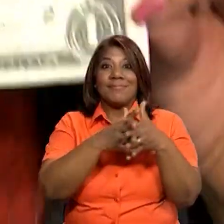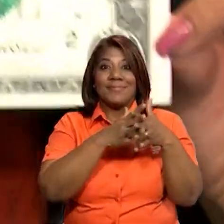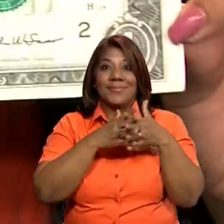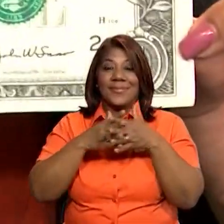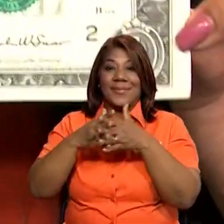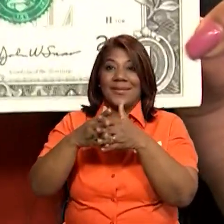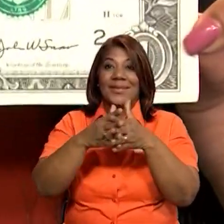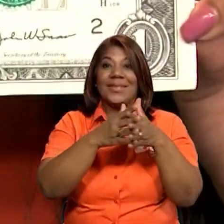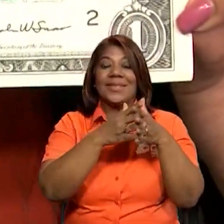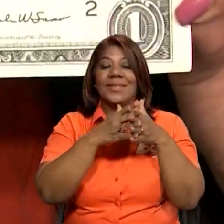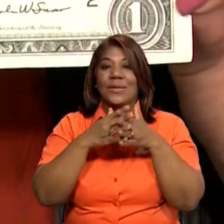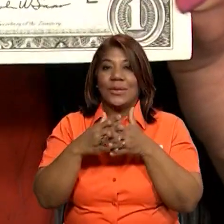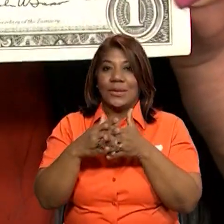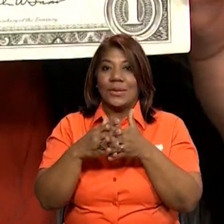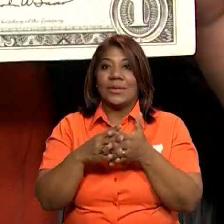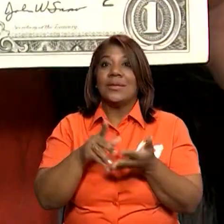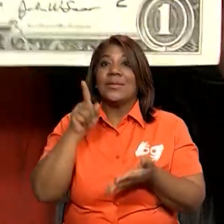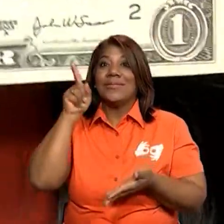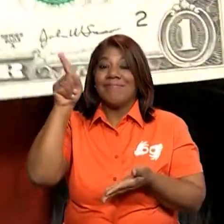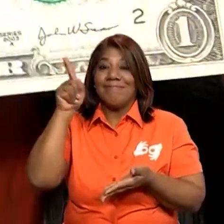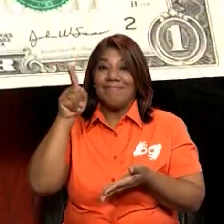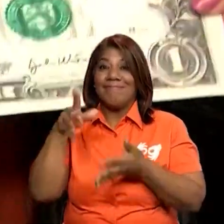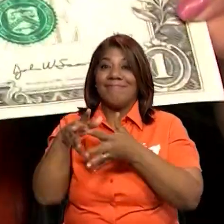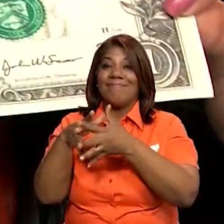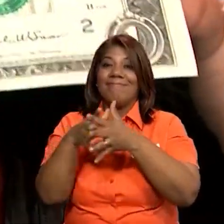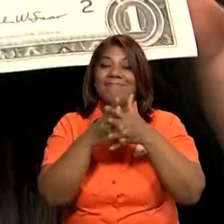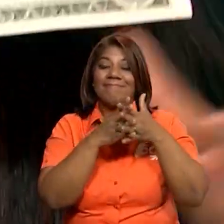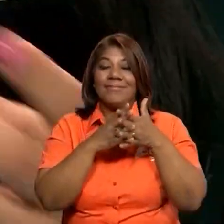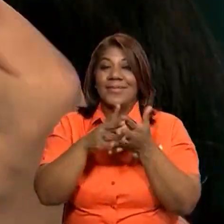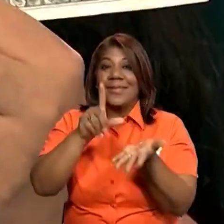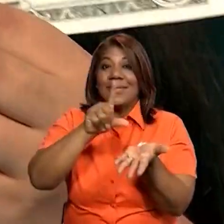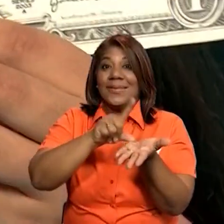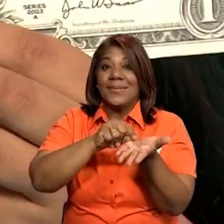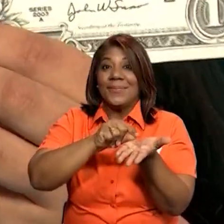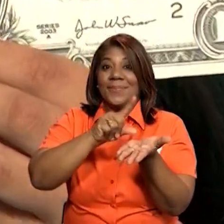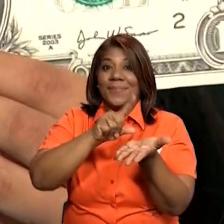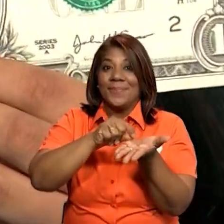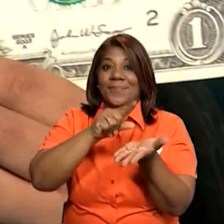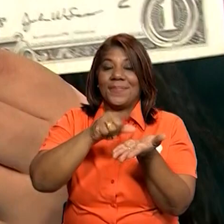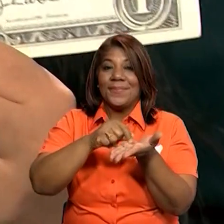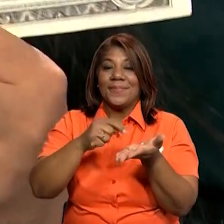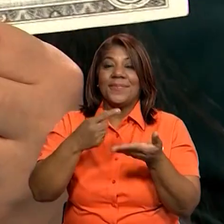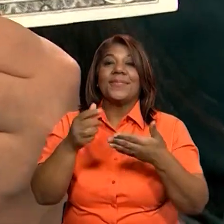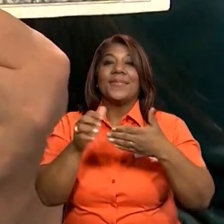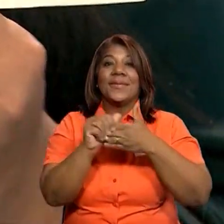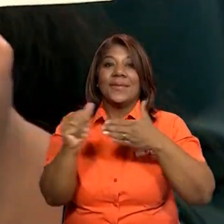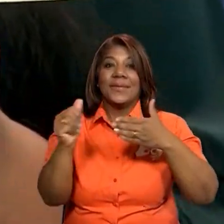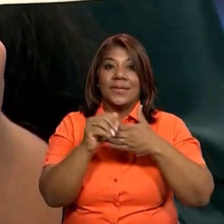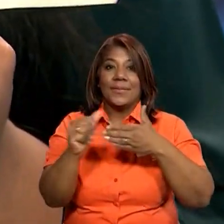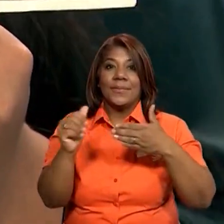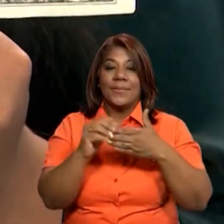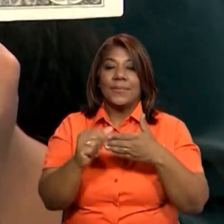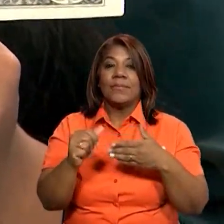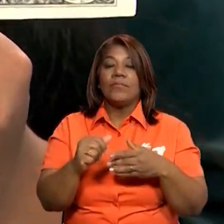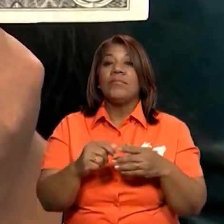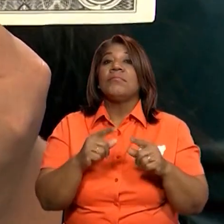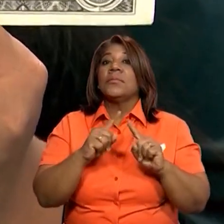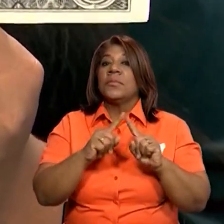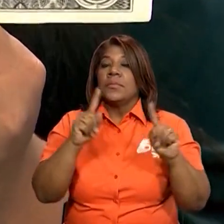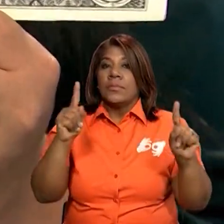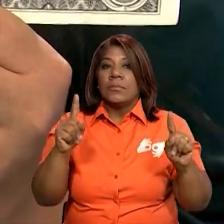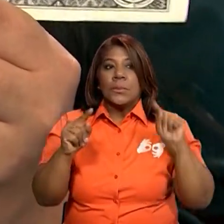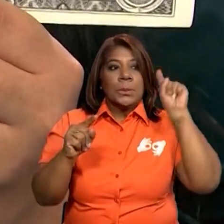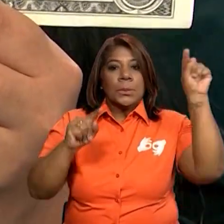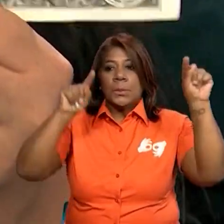se emite esta moneda, que es de Estados Unidos. Si el valor cambia, también cambia la imagen del